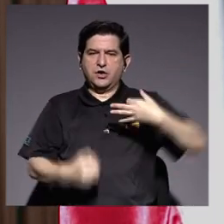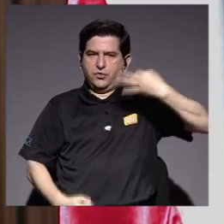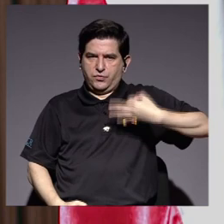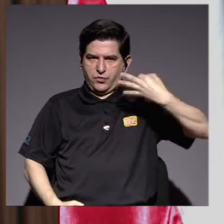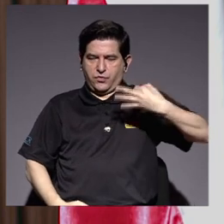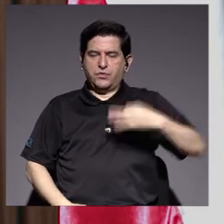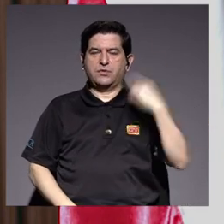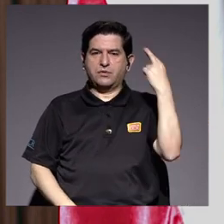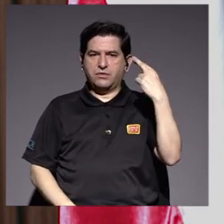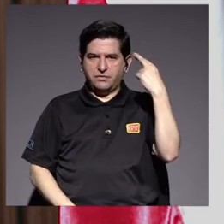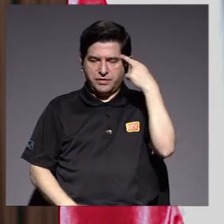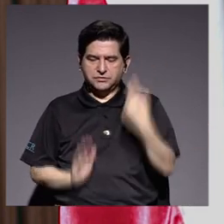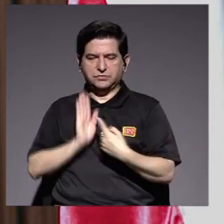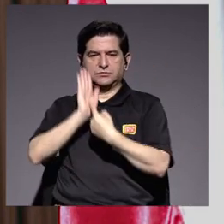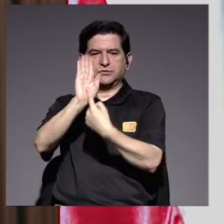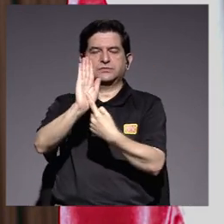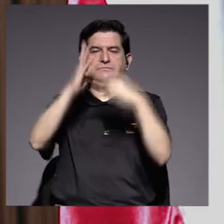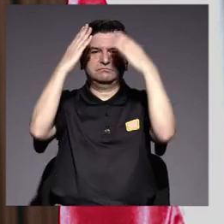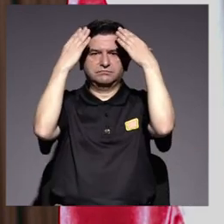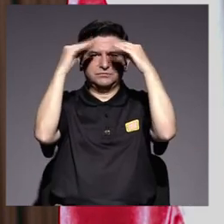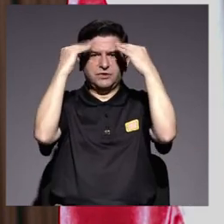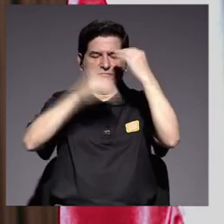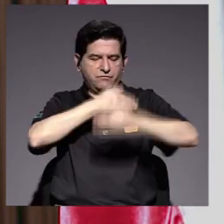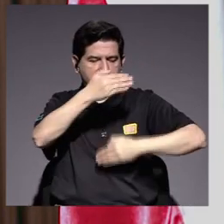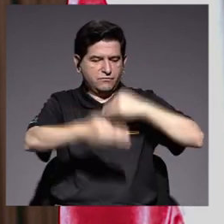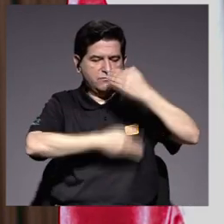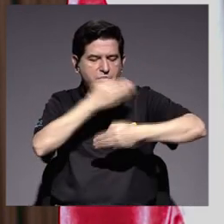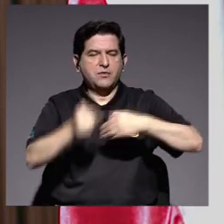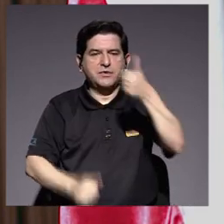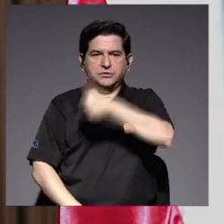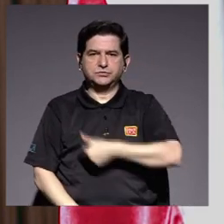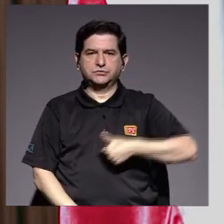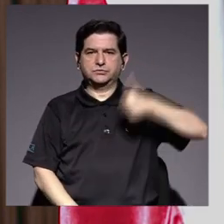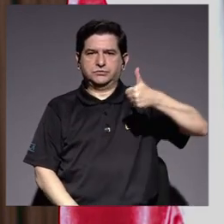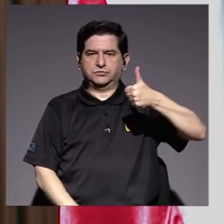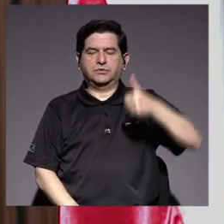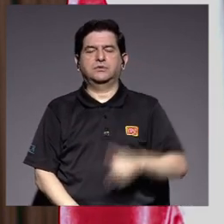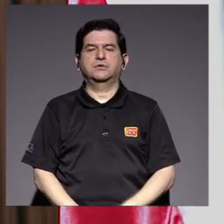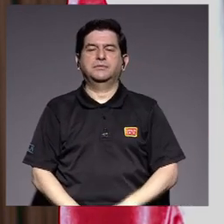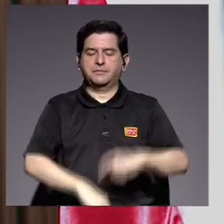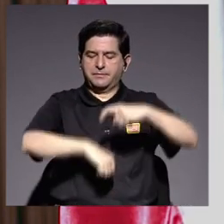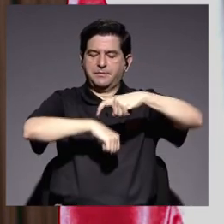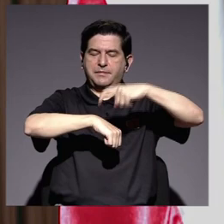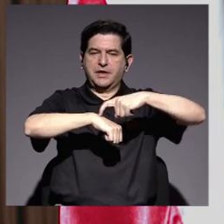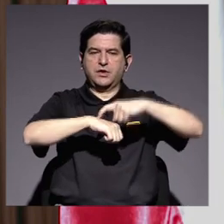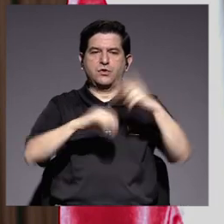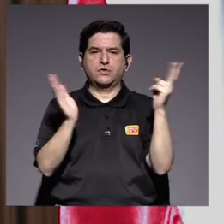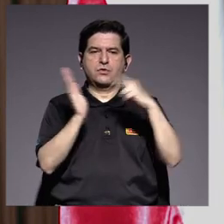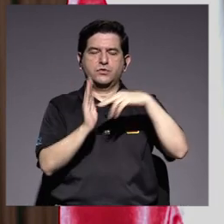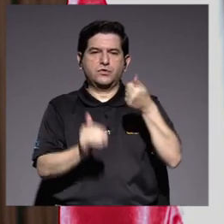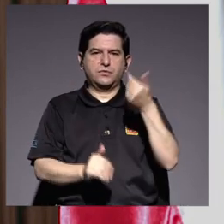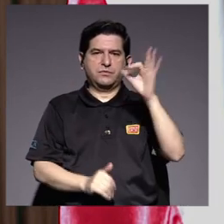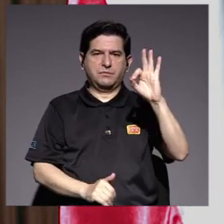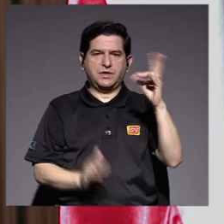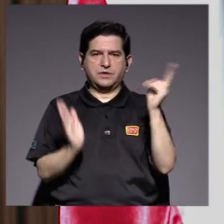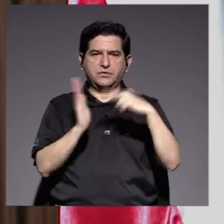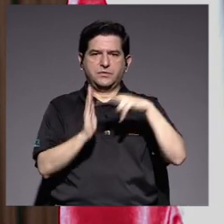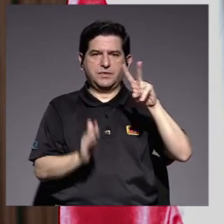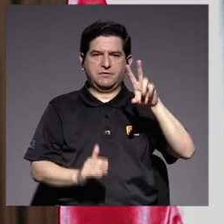con motivo a la presentación del informe de gestión de la rectoría correspondiente al periodo 2019